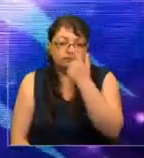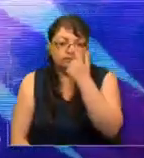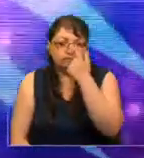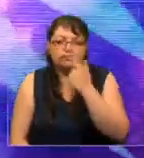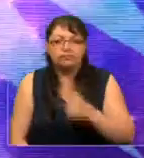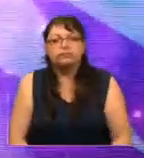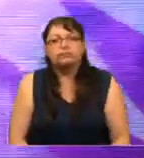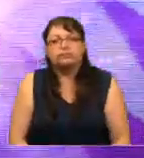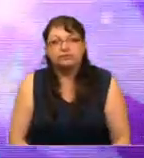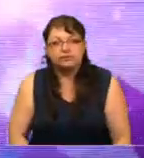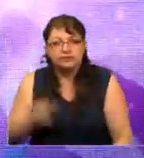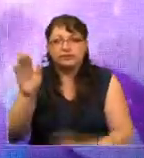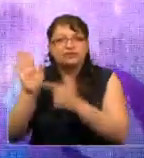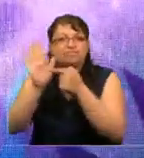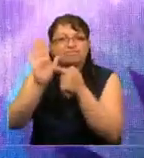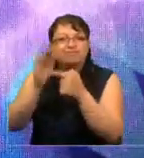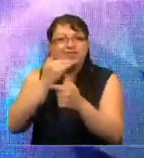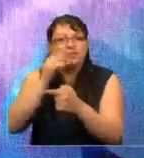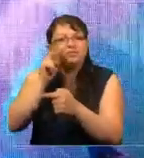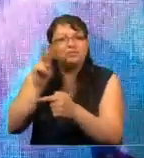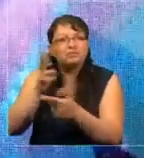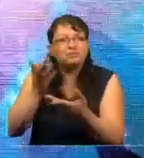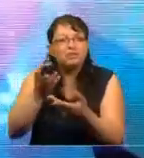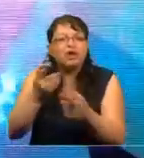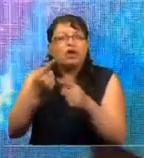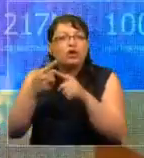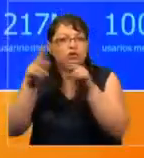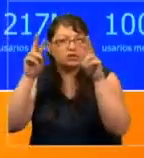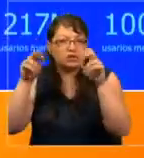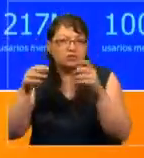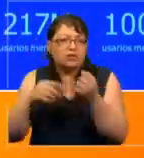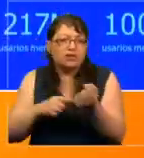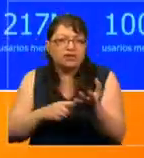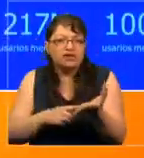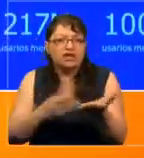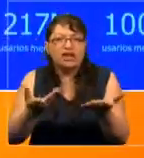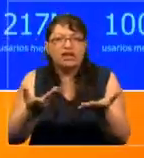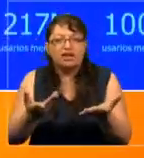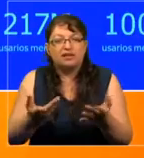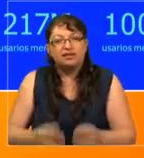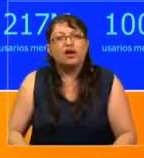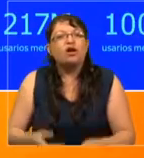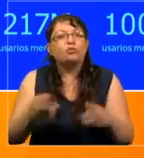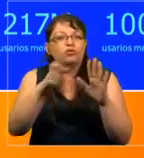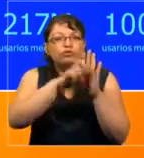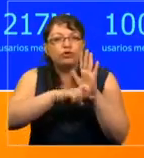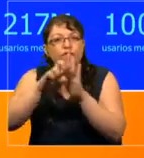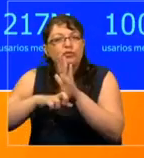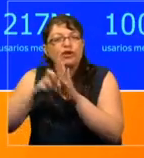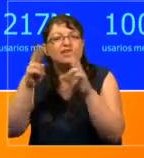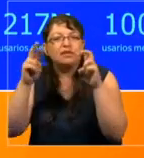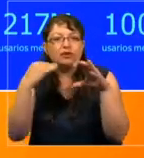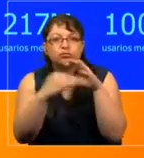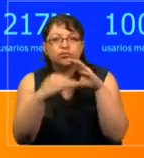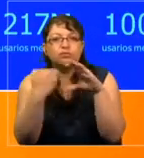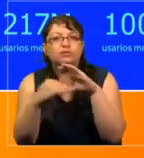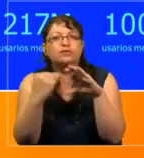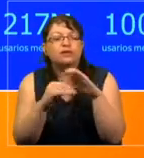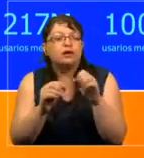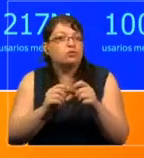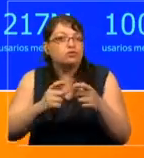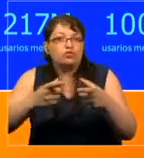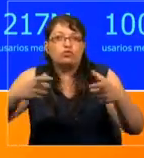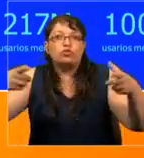Aquí vemos también otro elemento en la tecnología, que es la explosión de las aplicaciones de mensajería instantánea.